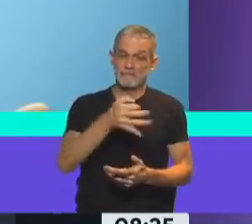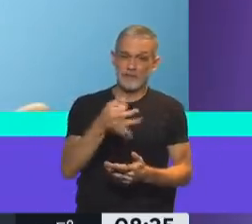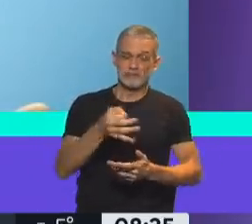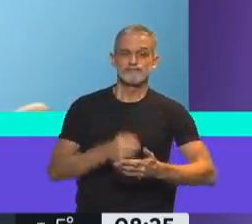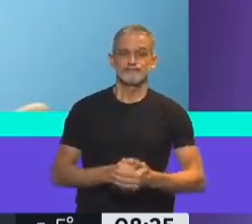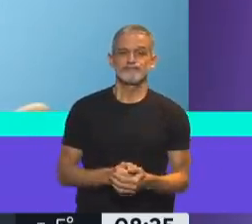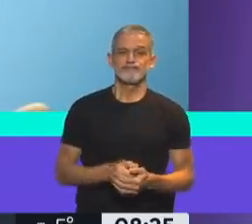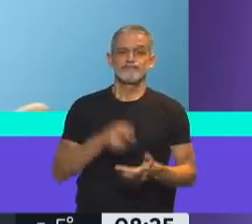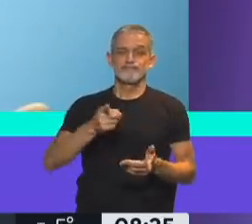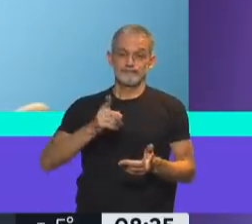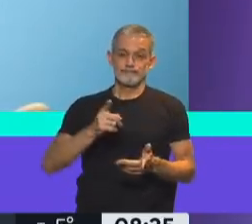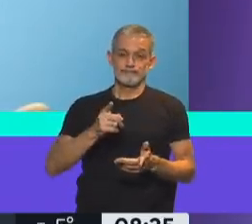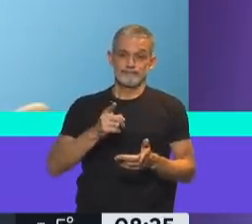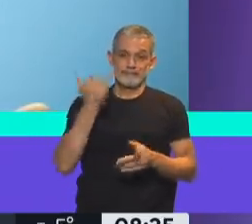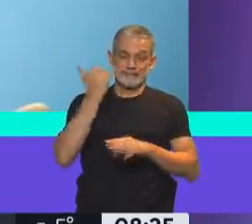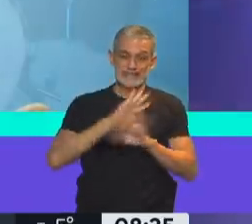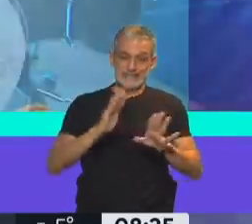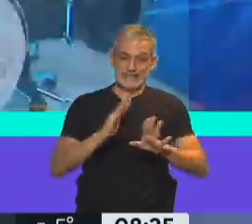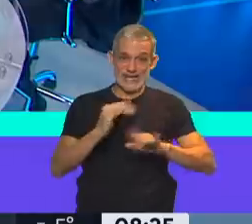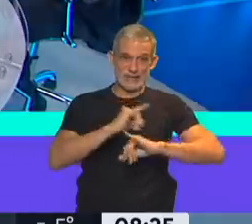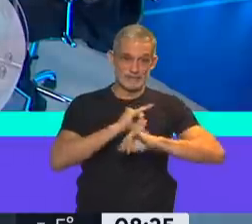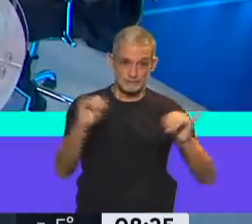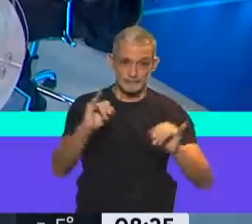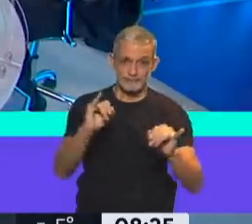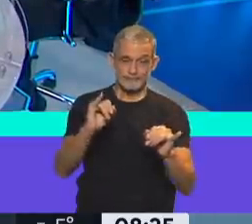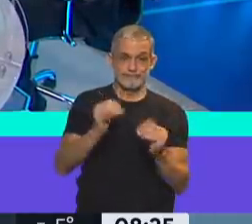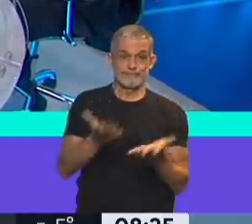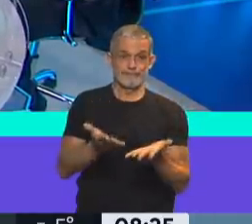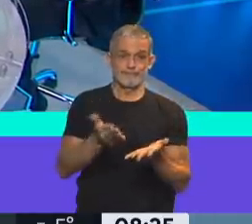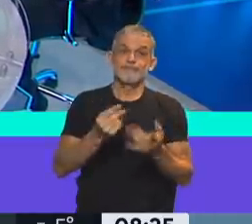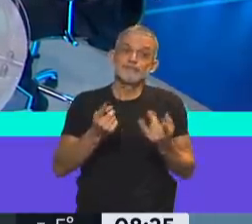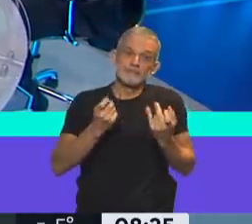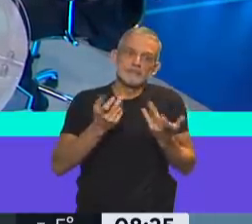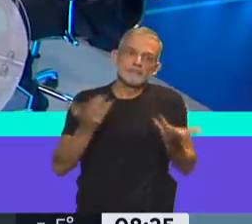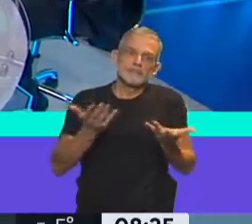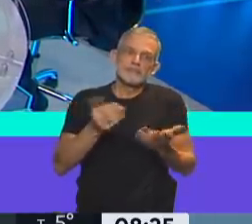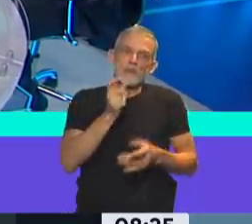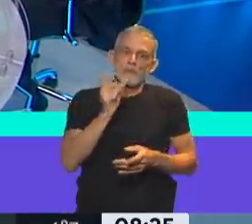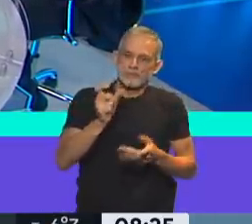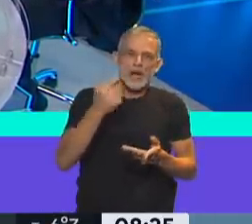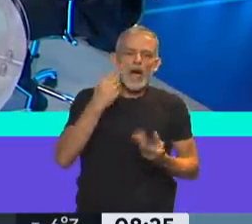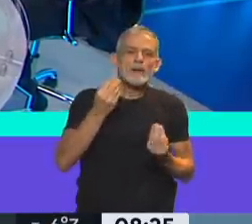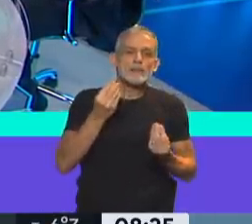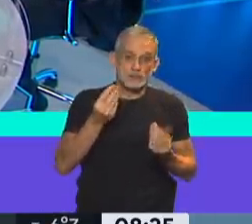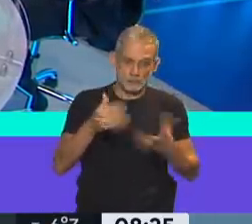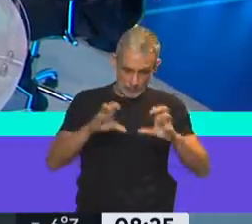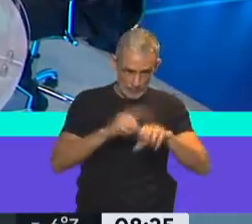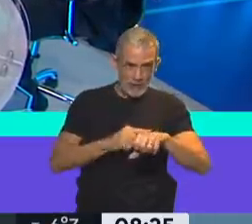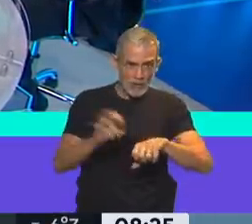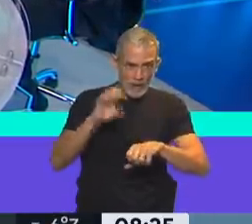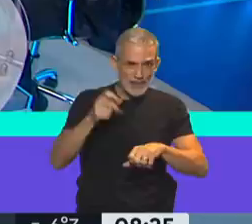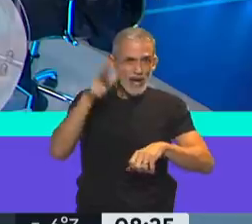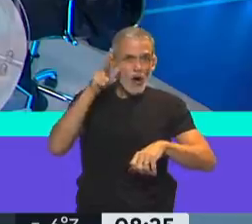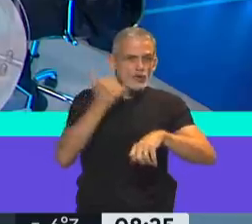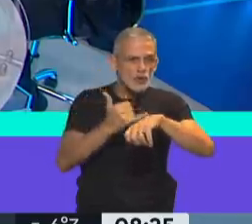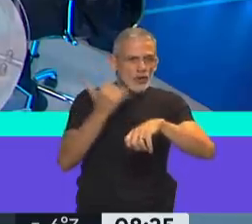poniendo sobre la mesa la necesidad de que haya una palabra oficial, y bueno, llegó temprano en la mañana, 8